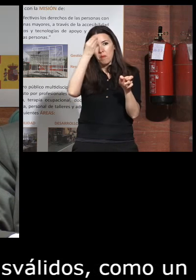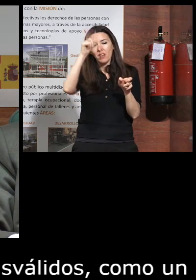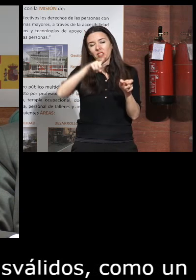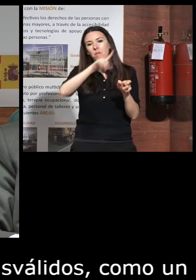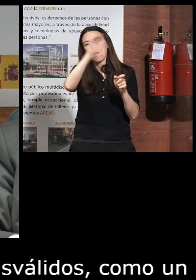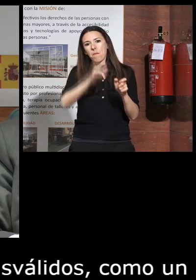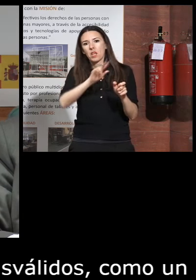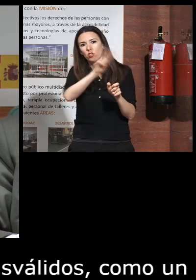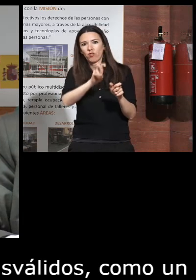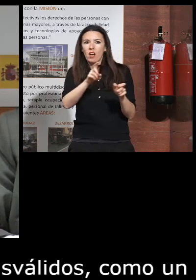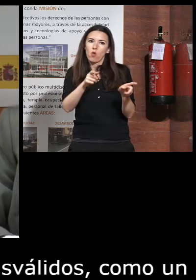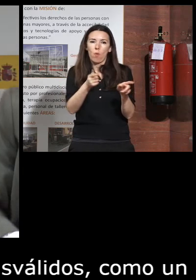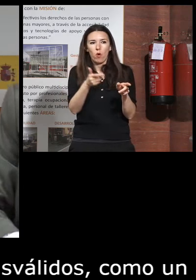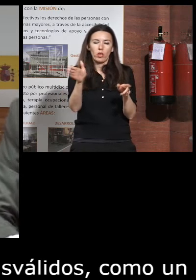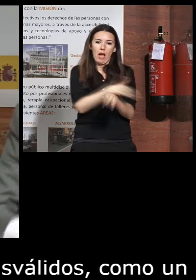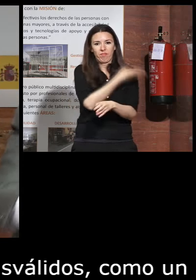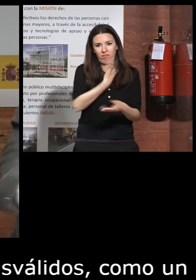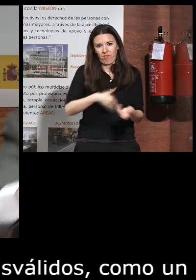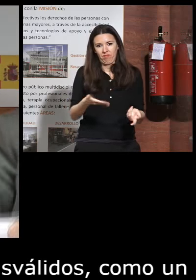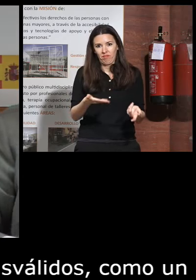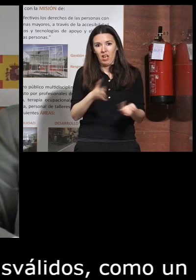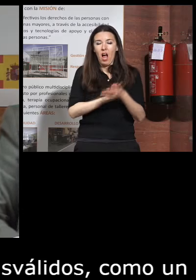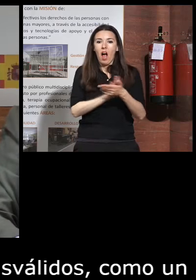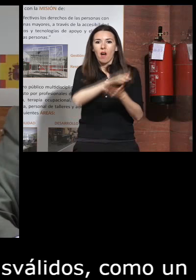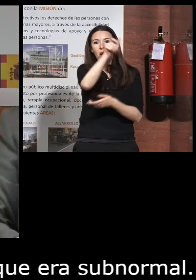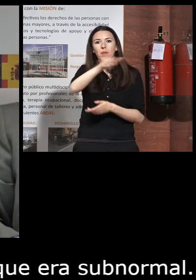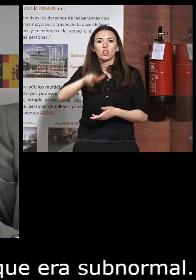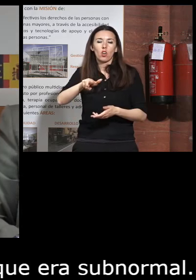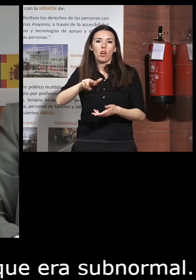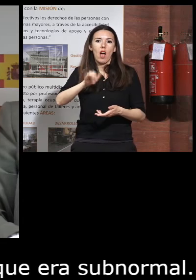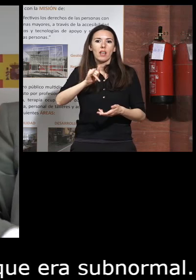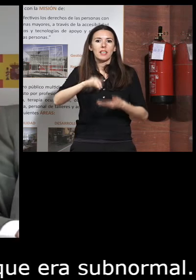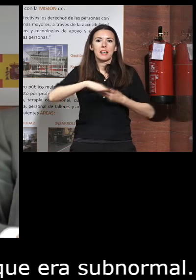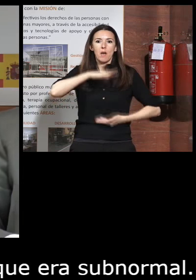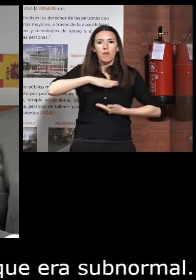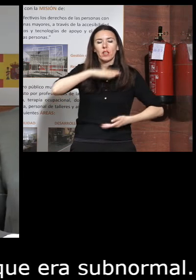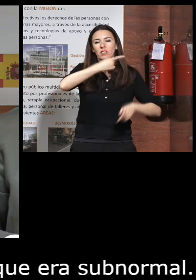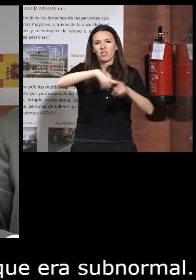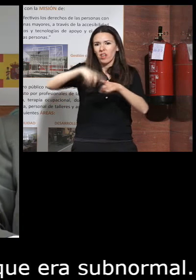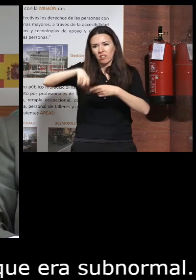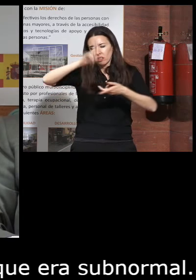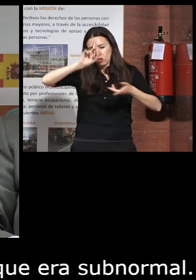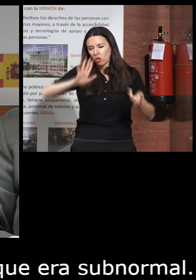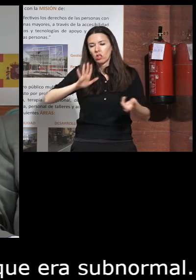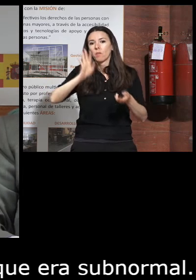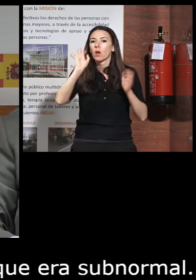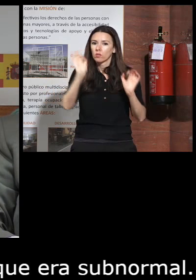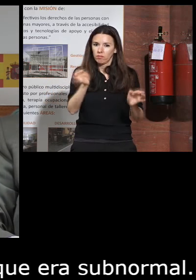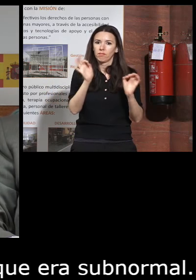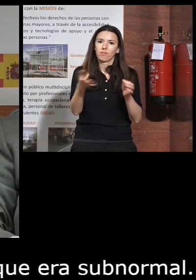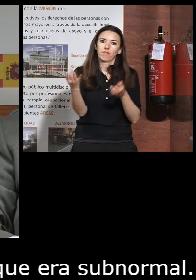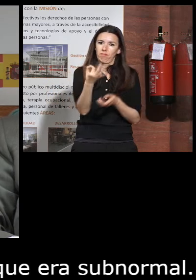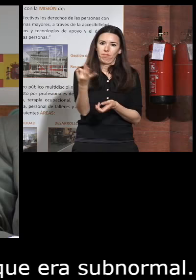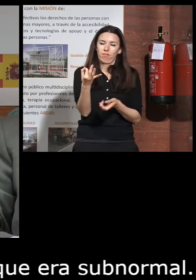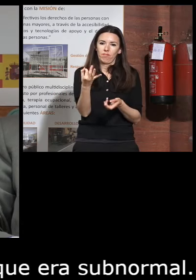palabra minusválido está un poco descartada ahora se habla de personas con discapacidad con capacidades diferentes no sé pero sí efectivamente hay que